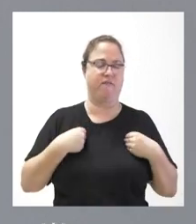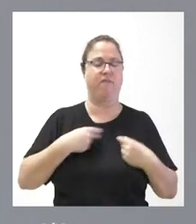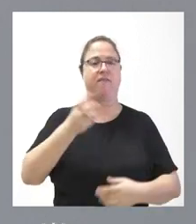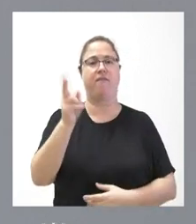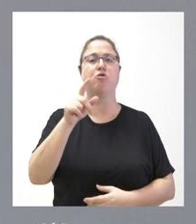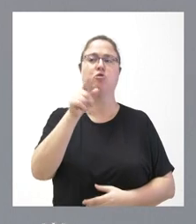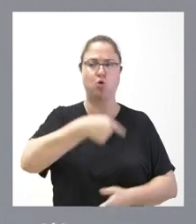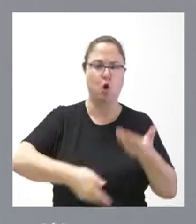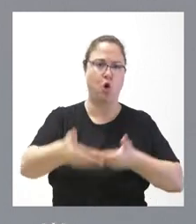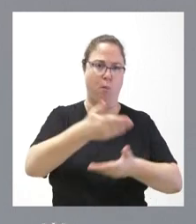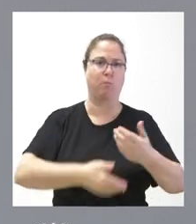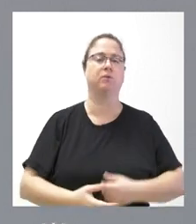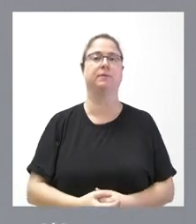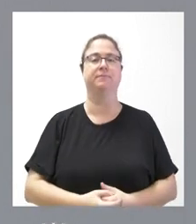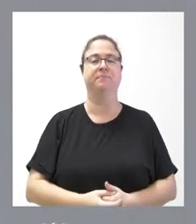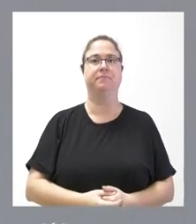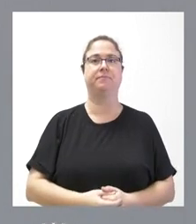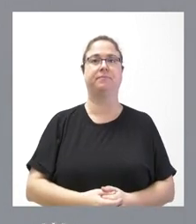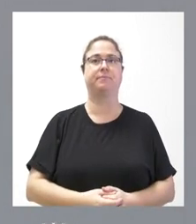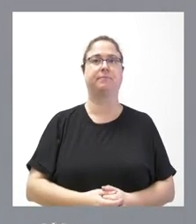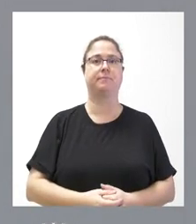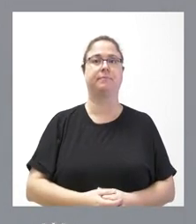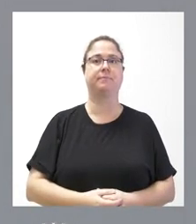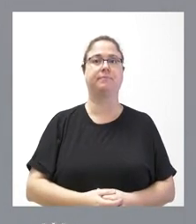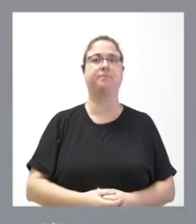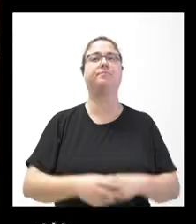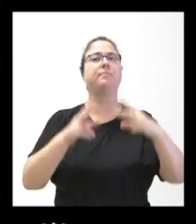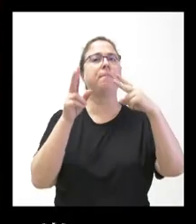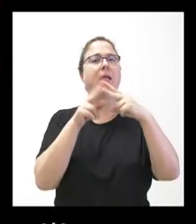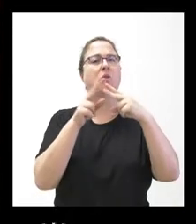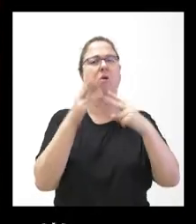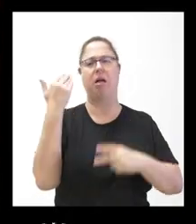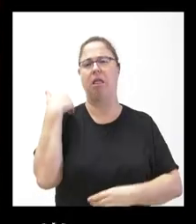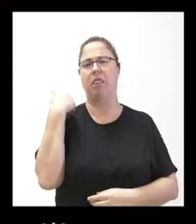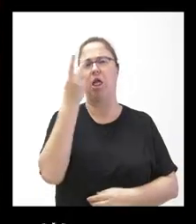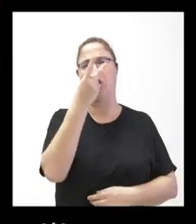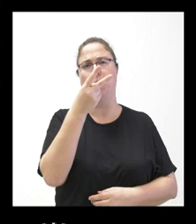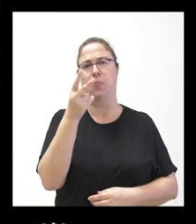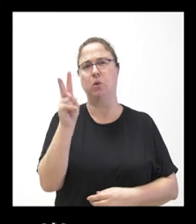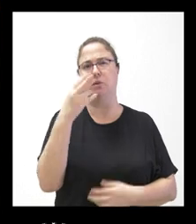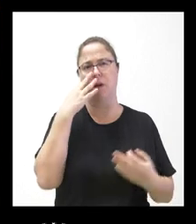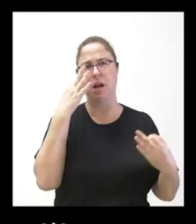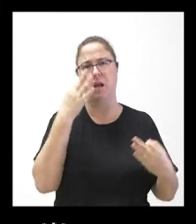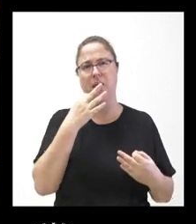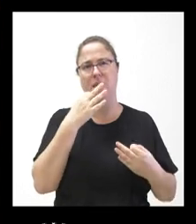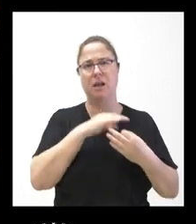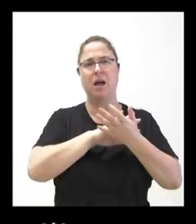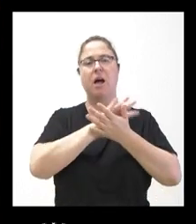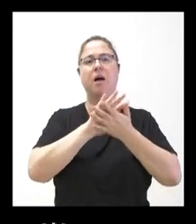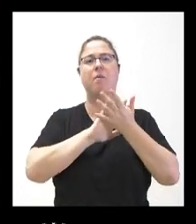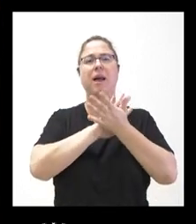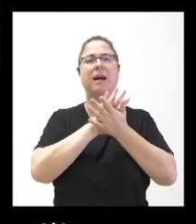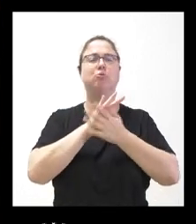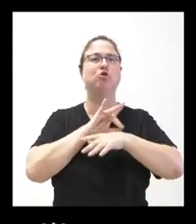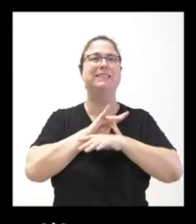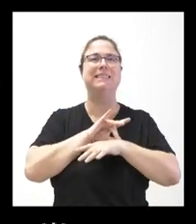colaborando como Junta de Castellón. Sí, un par de cosas. Hace, creo, dos semanas estábamos hablando de la guía para